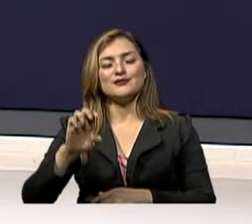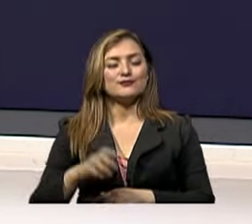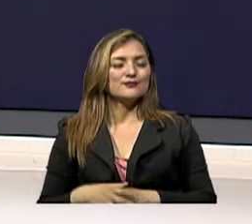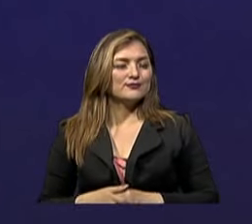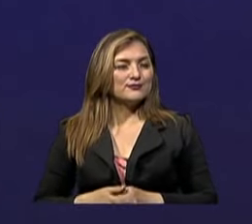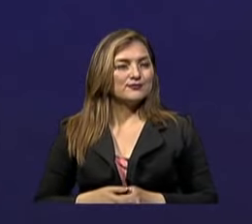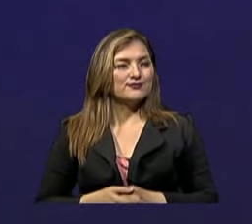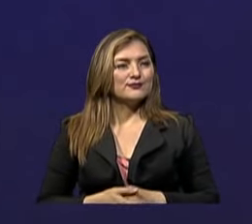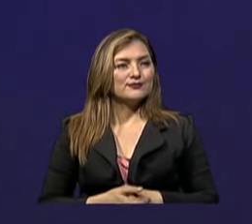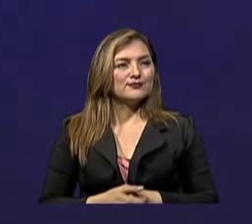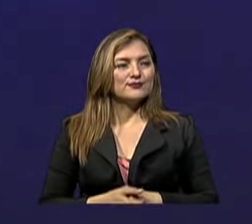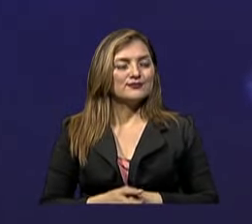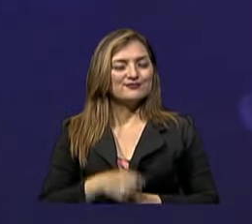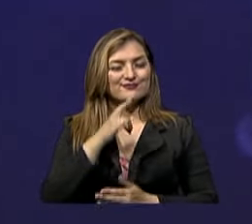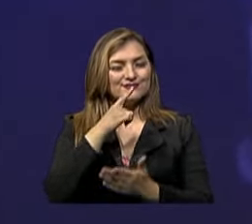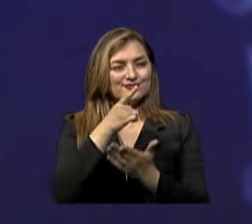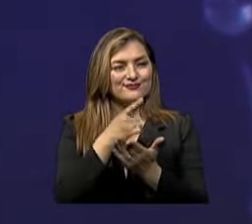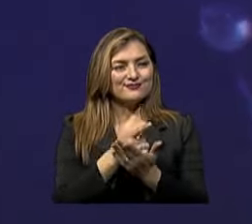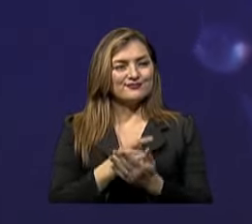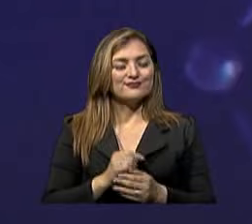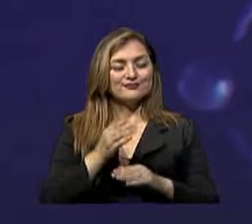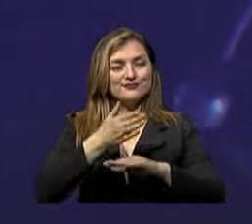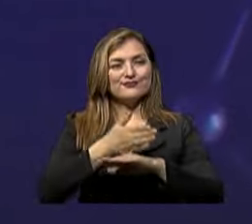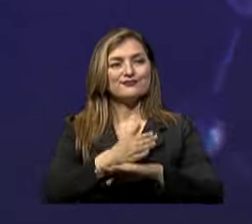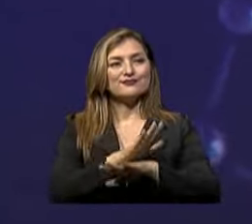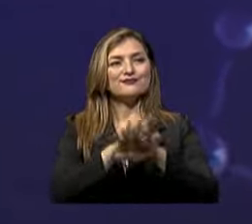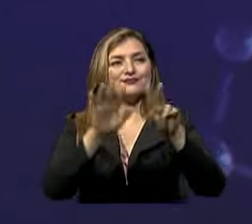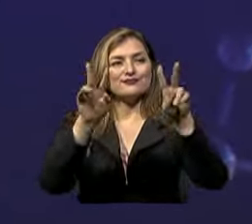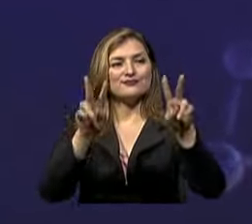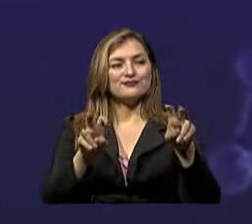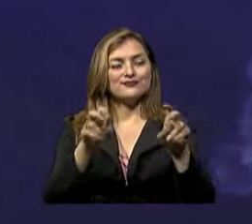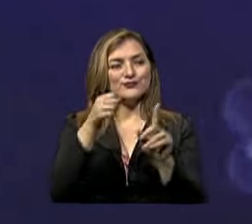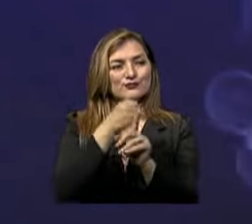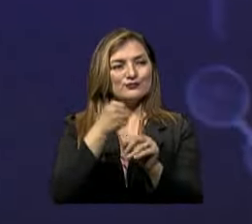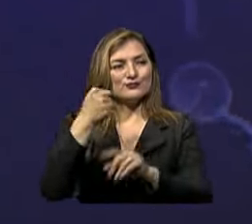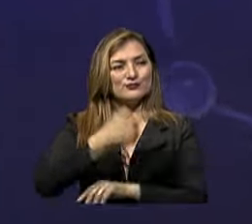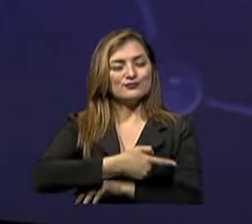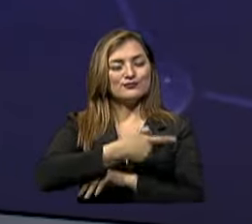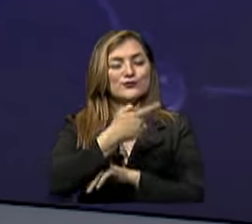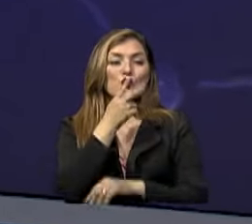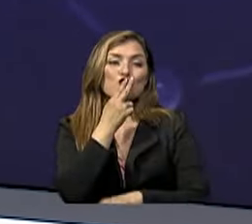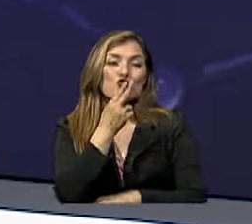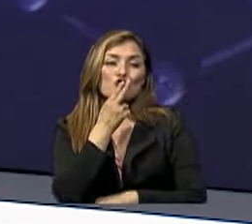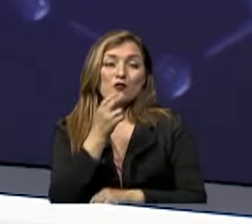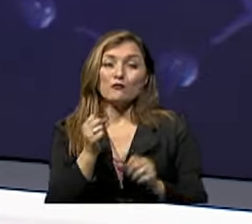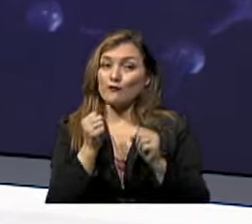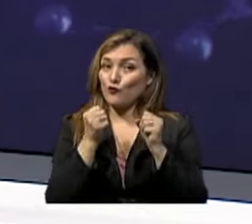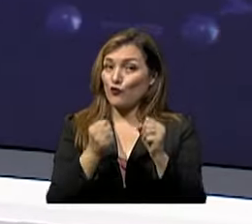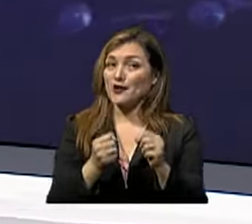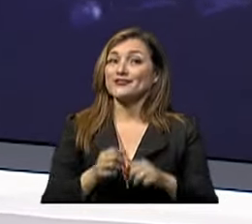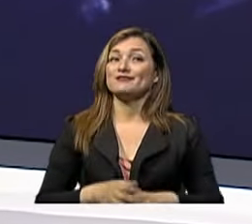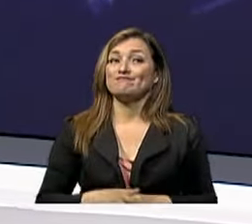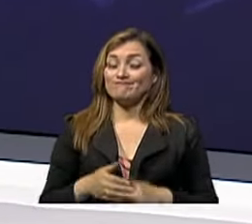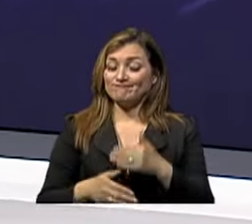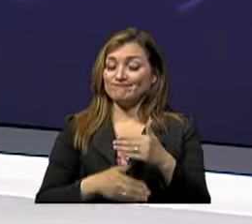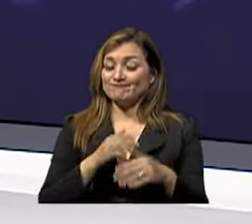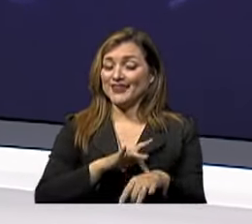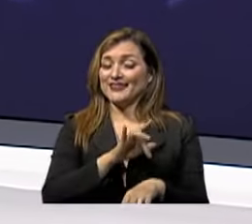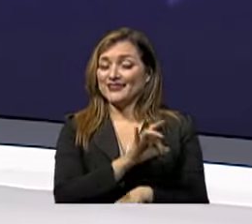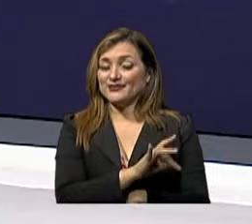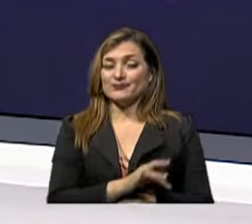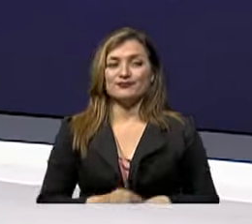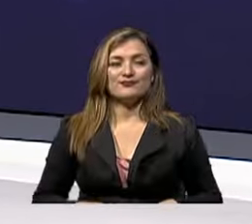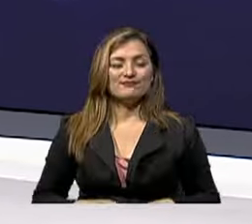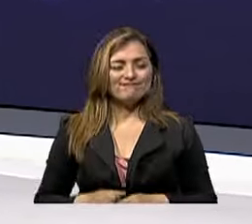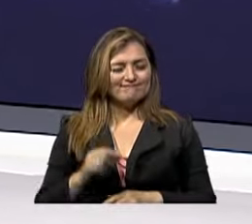información Así es, Esteban Más adelante conoceremos Cómo es la lucha diaria de un fumador severo Que se encuentra en proceso de dejar el tabaco